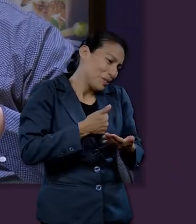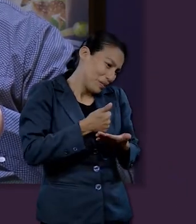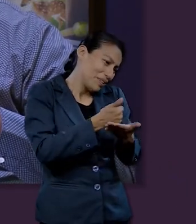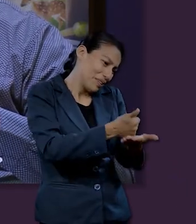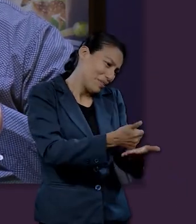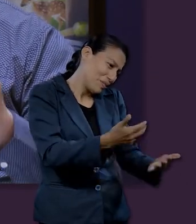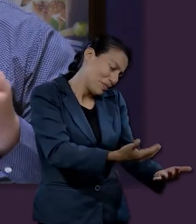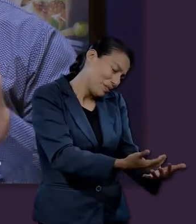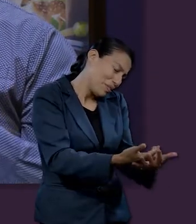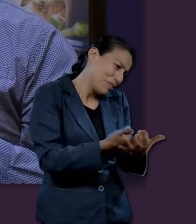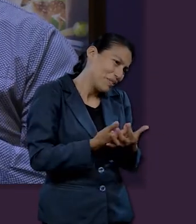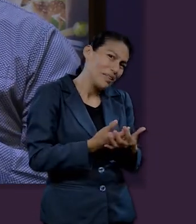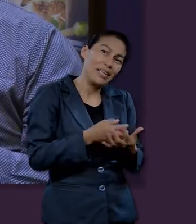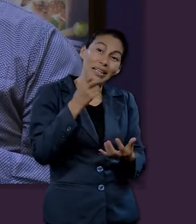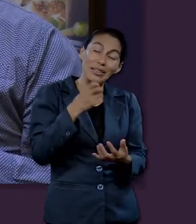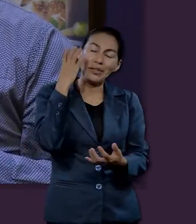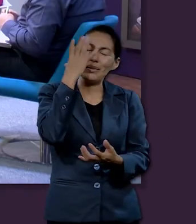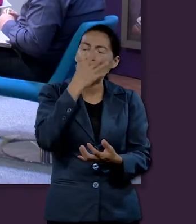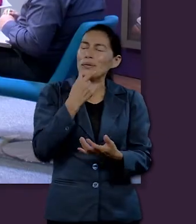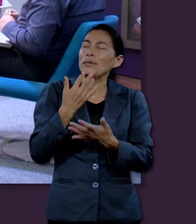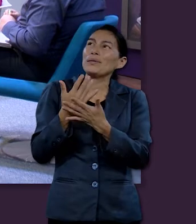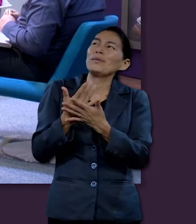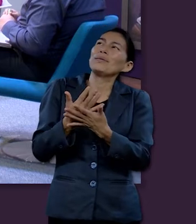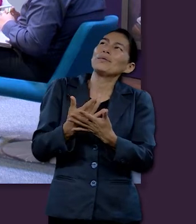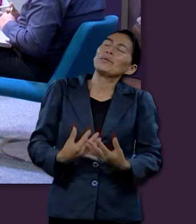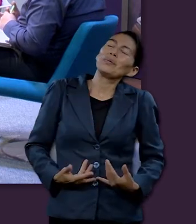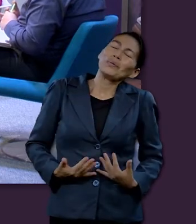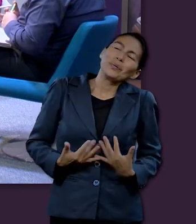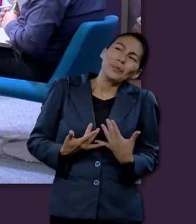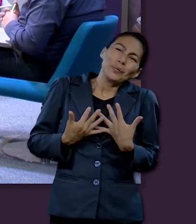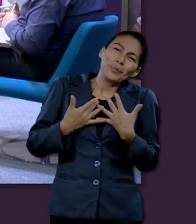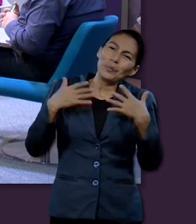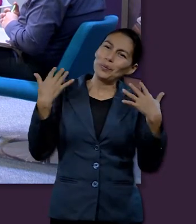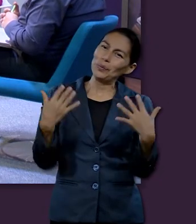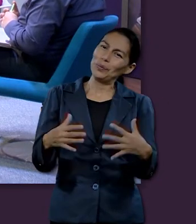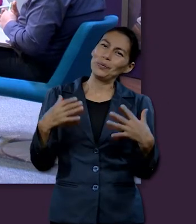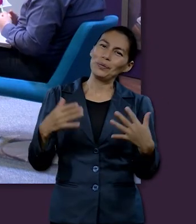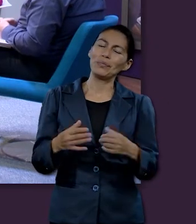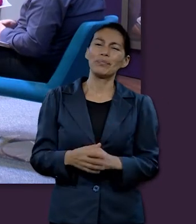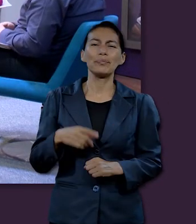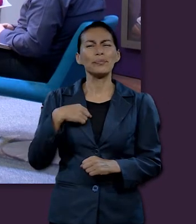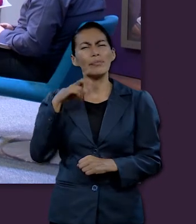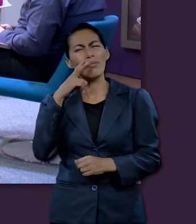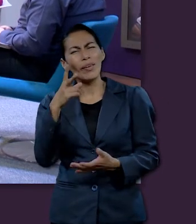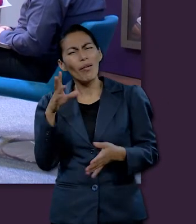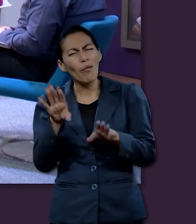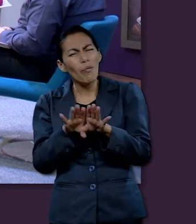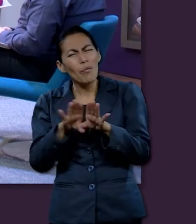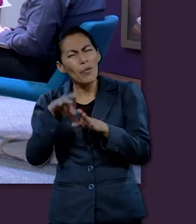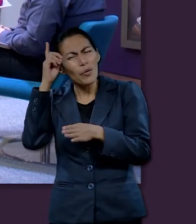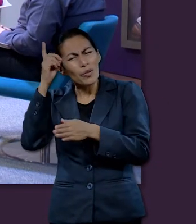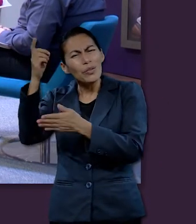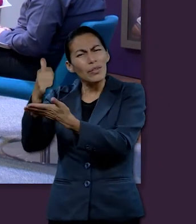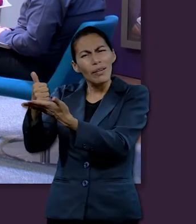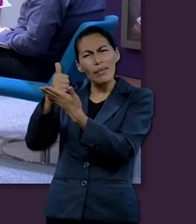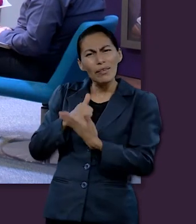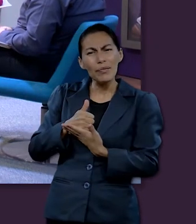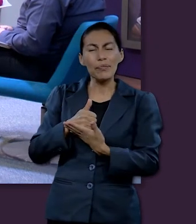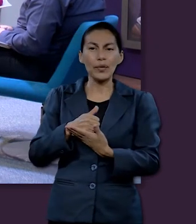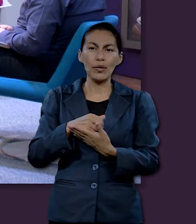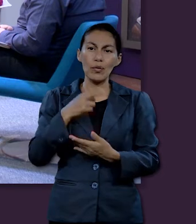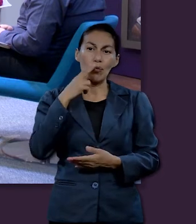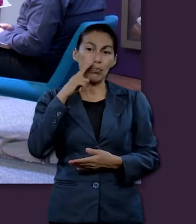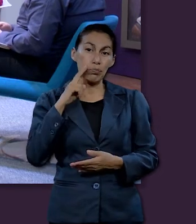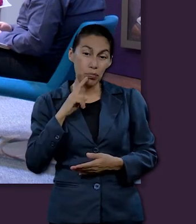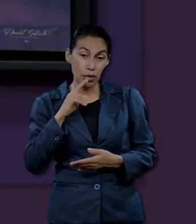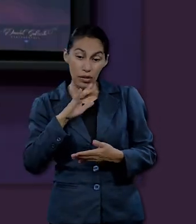definitivamente nos llena de esperanza. Creo que ver a Dios como el Dios que te da soporte y yo